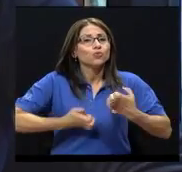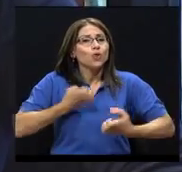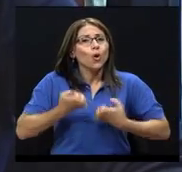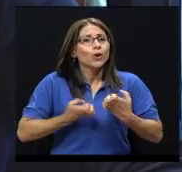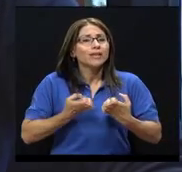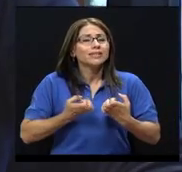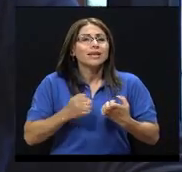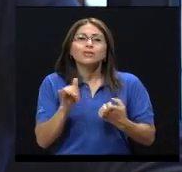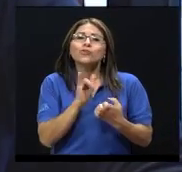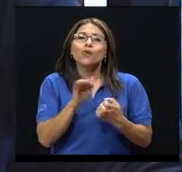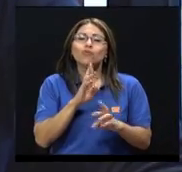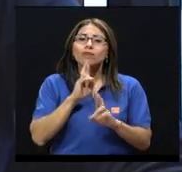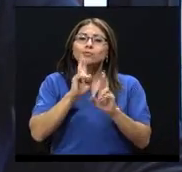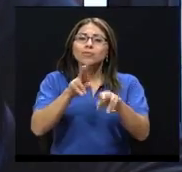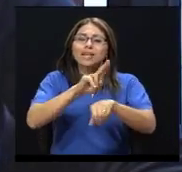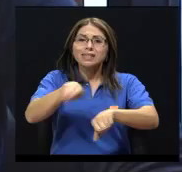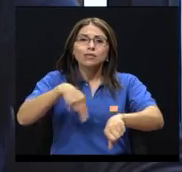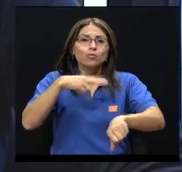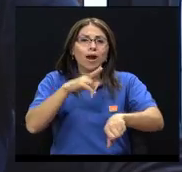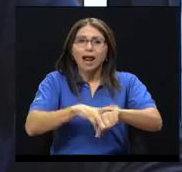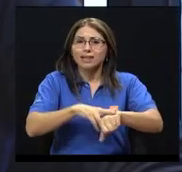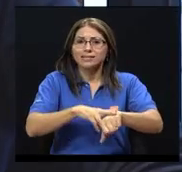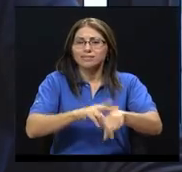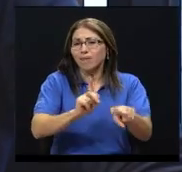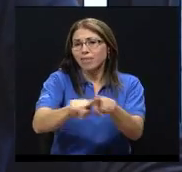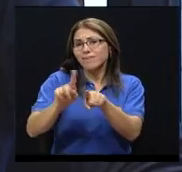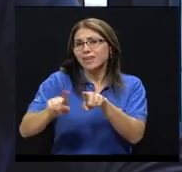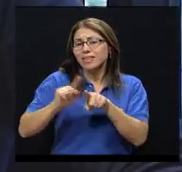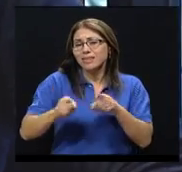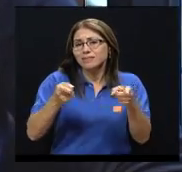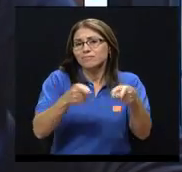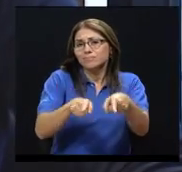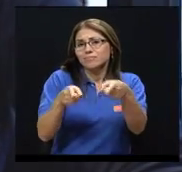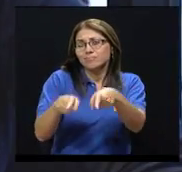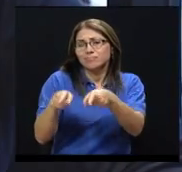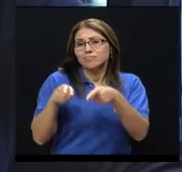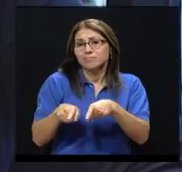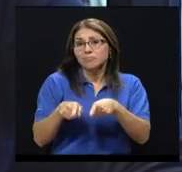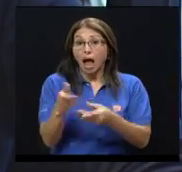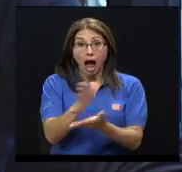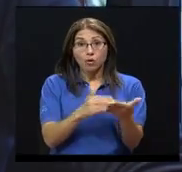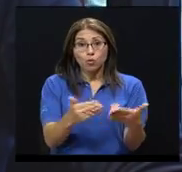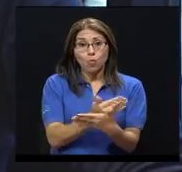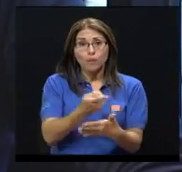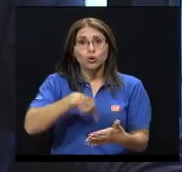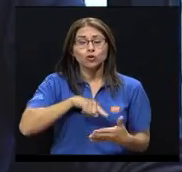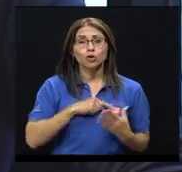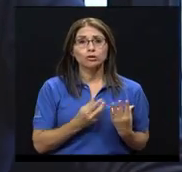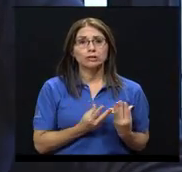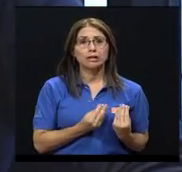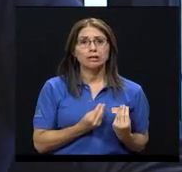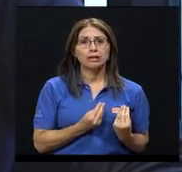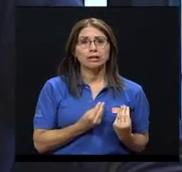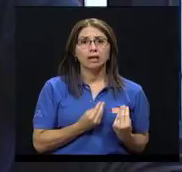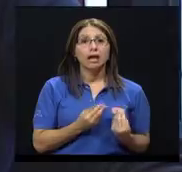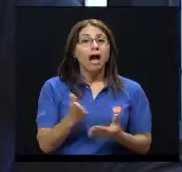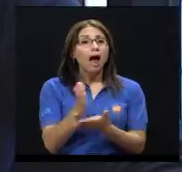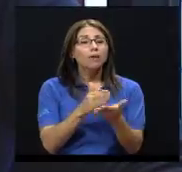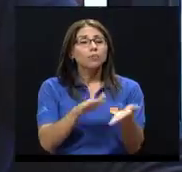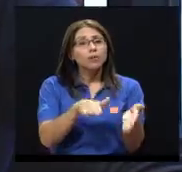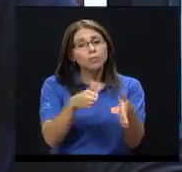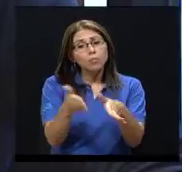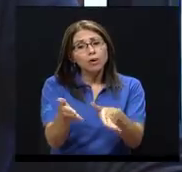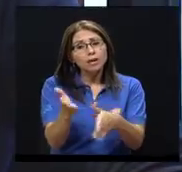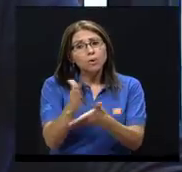respuestas naturales y apropiadas a una serie de circunstancias. Ante lo nuevo nos asustamos, ante las pérdidas nos